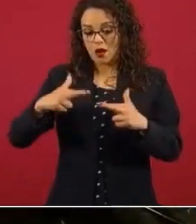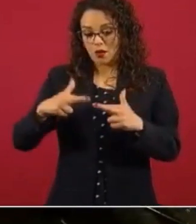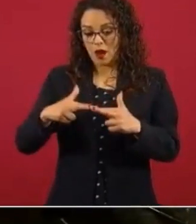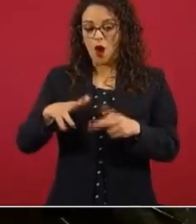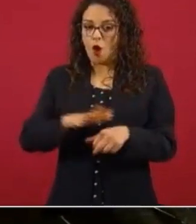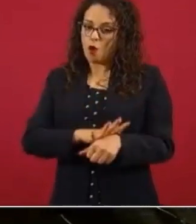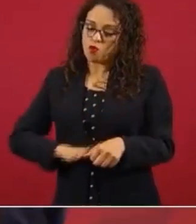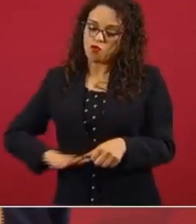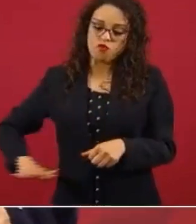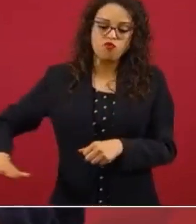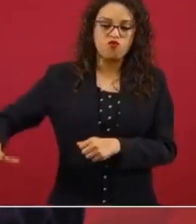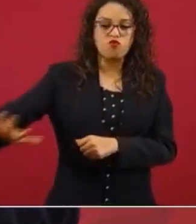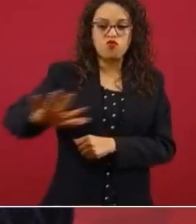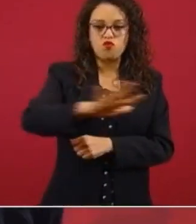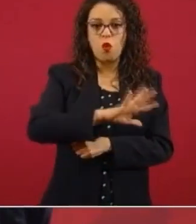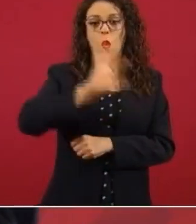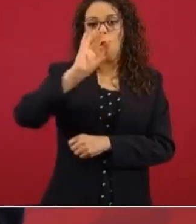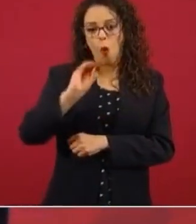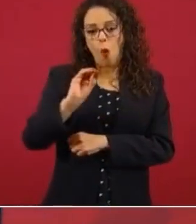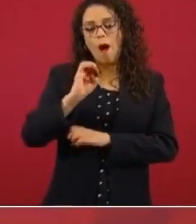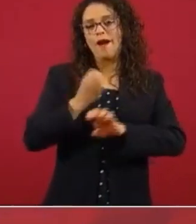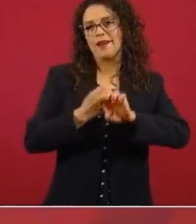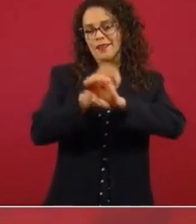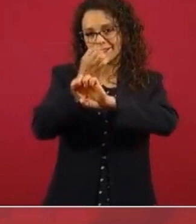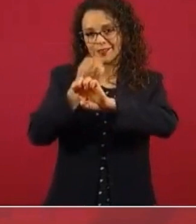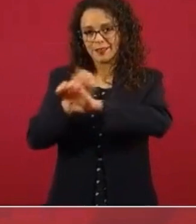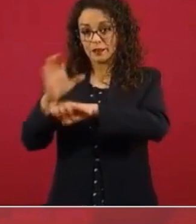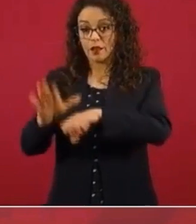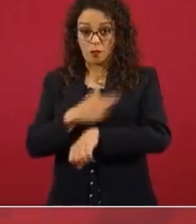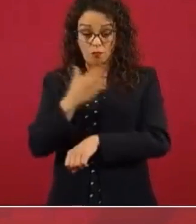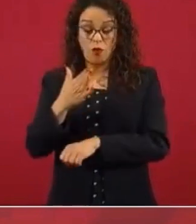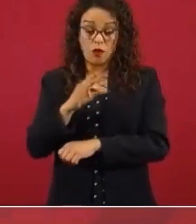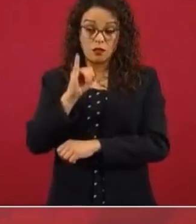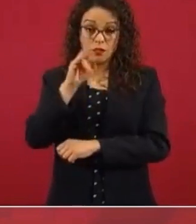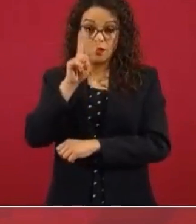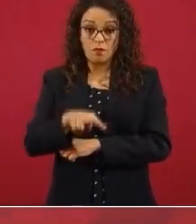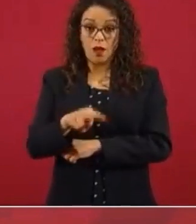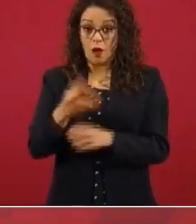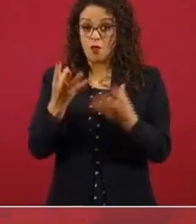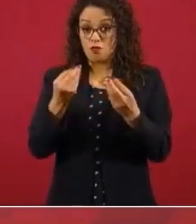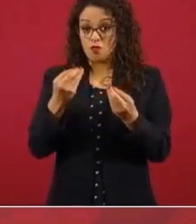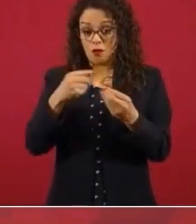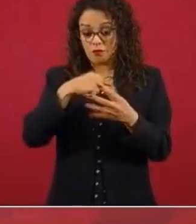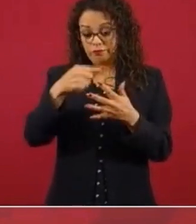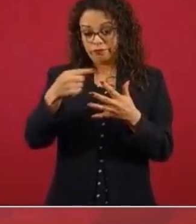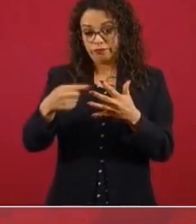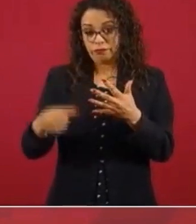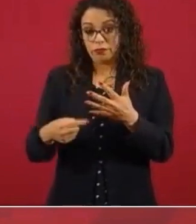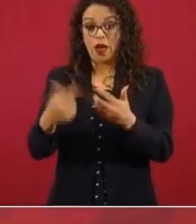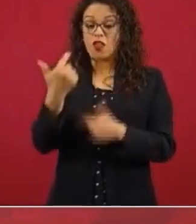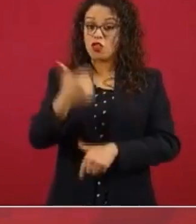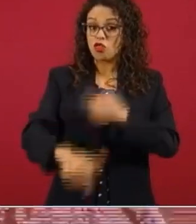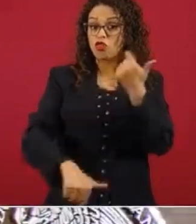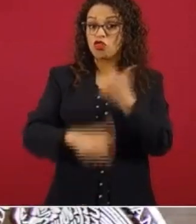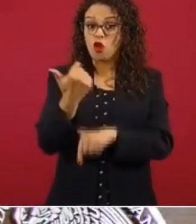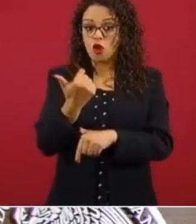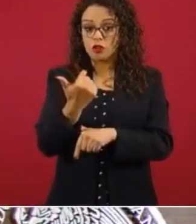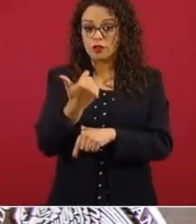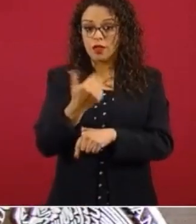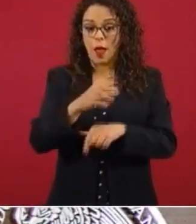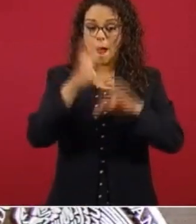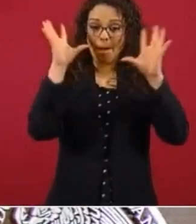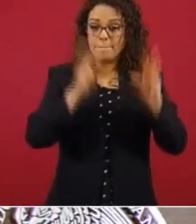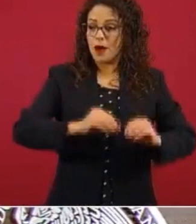o mejor dicho, los estados, que fueron varios estados, que dos estados que se quedaron